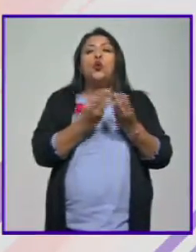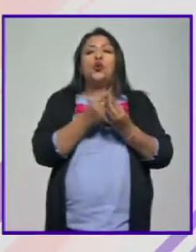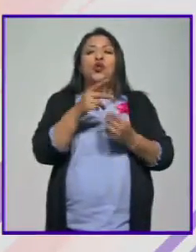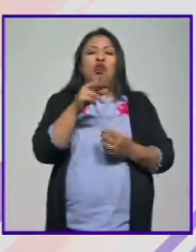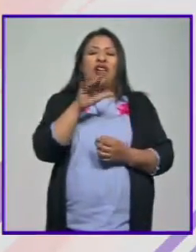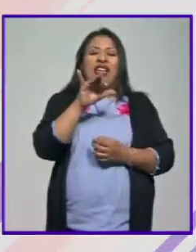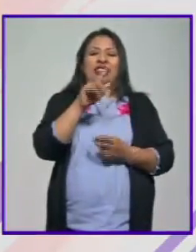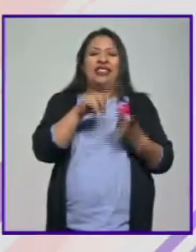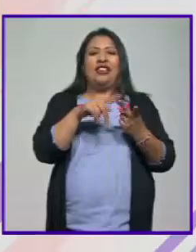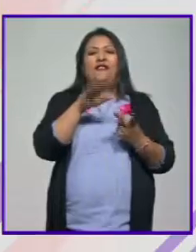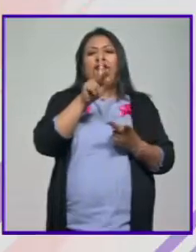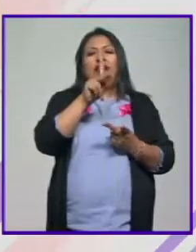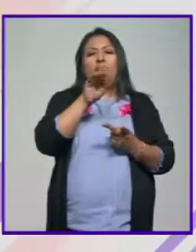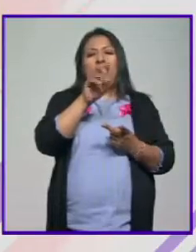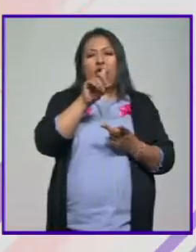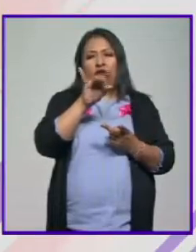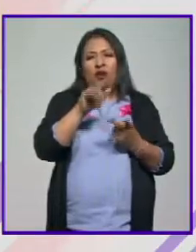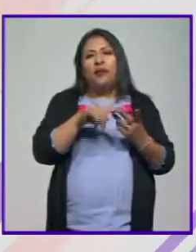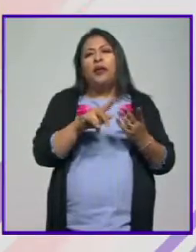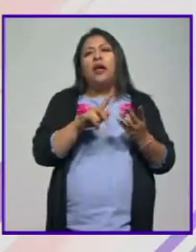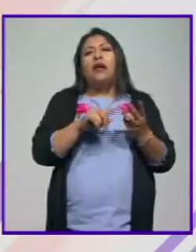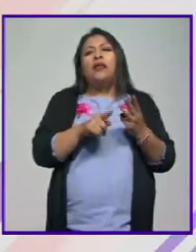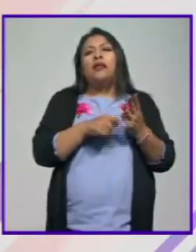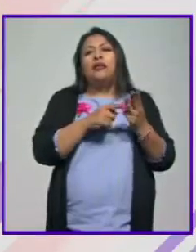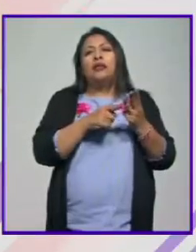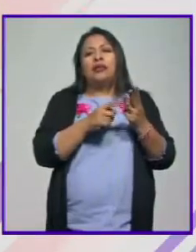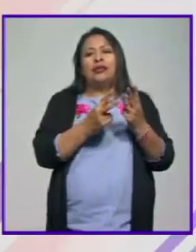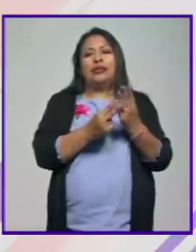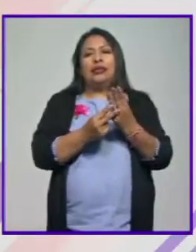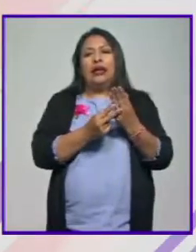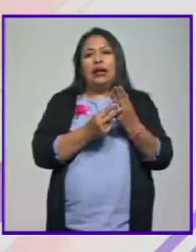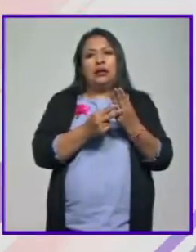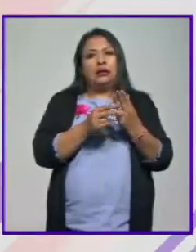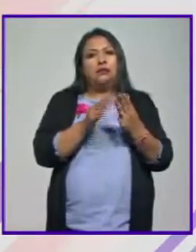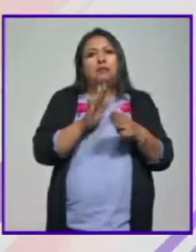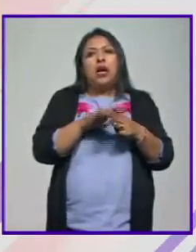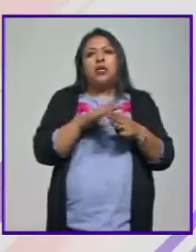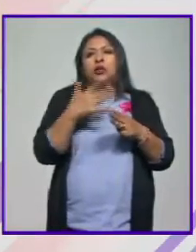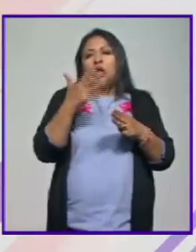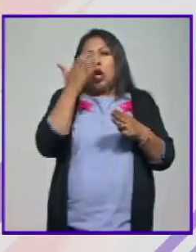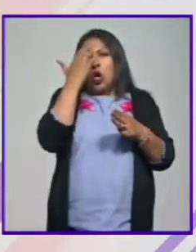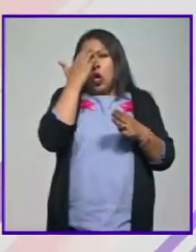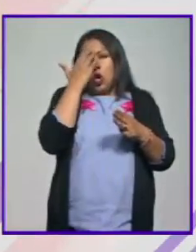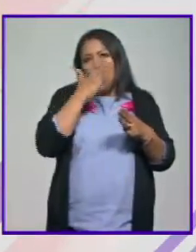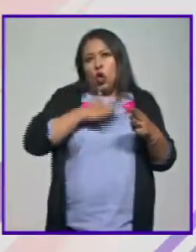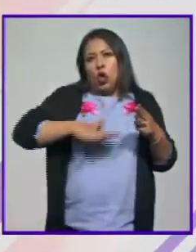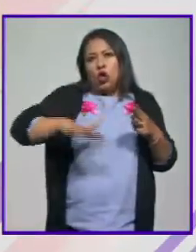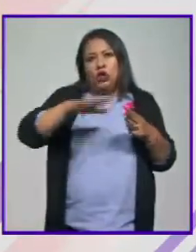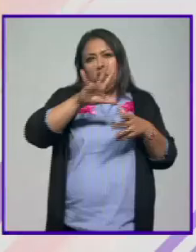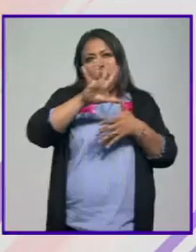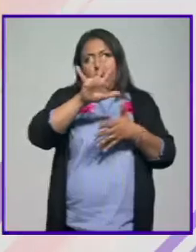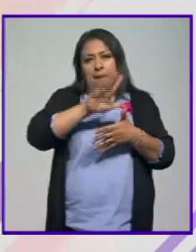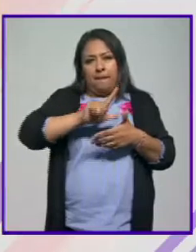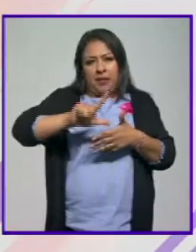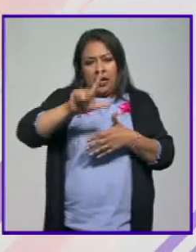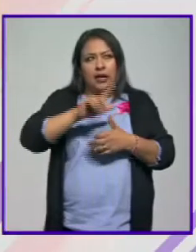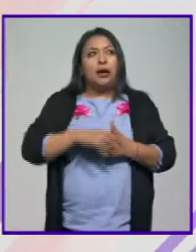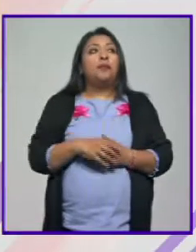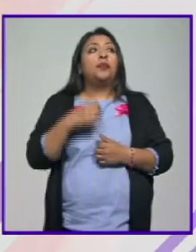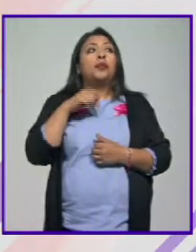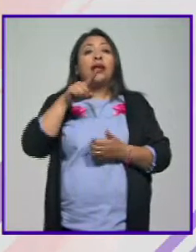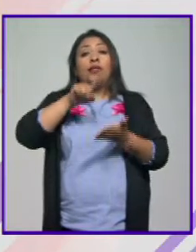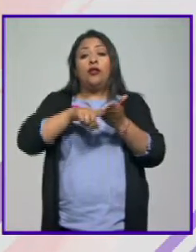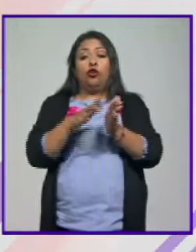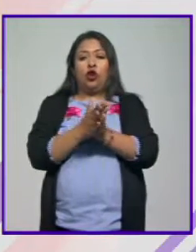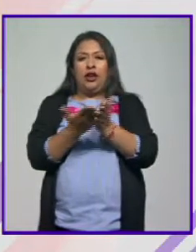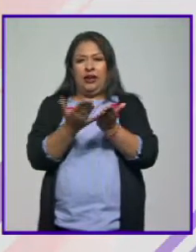y Pedro Infante pasó a ser digamos el terceto vamos a decir más popular en toda América Latina. Dentro